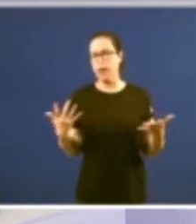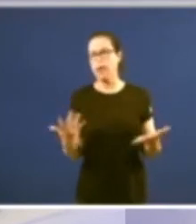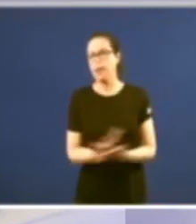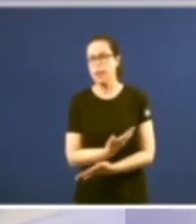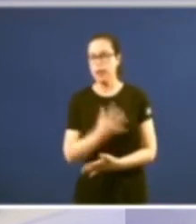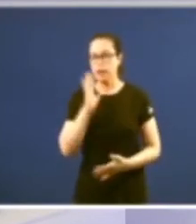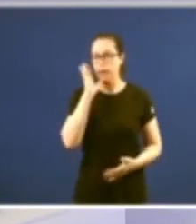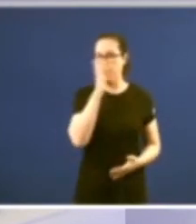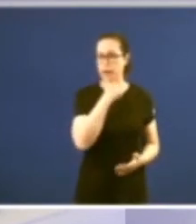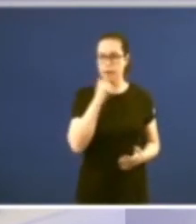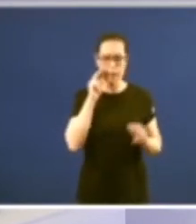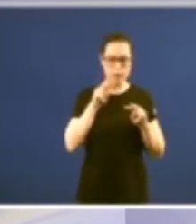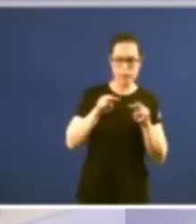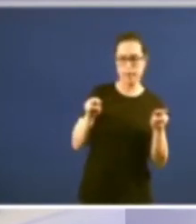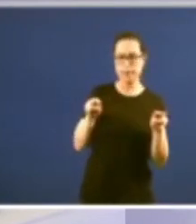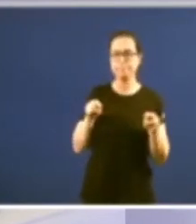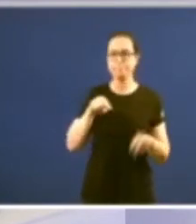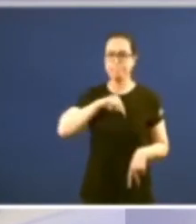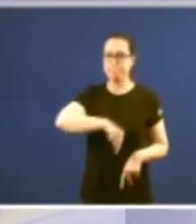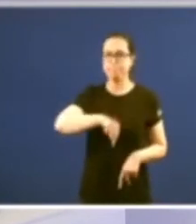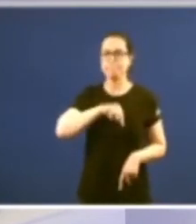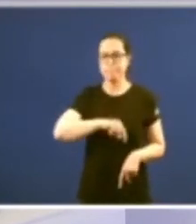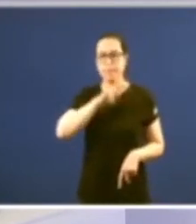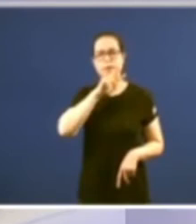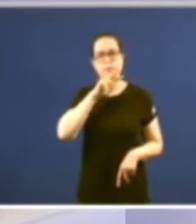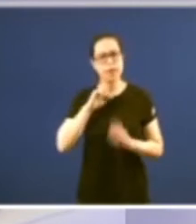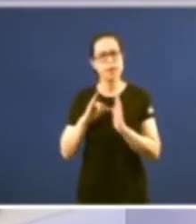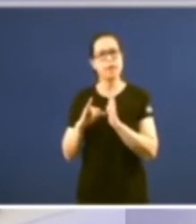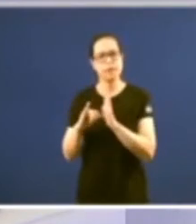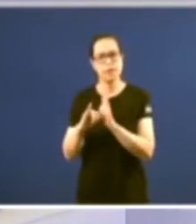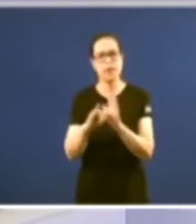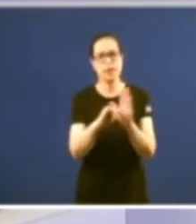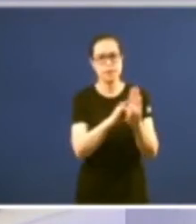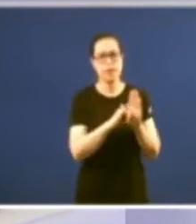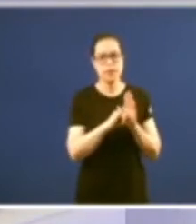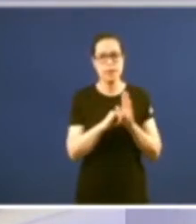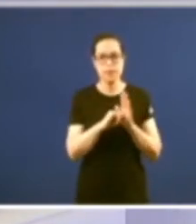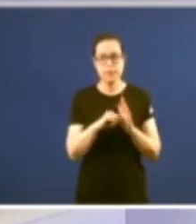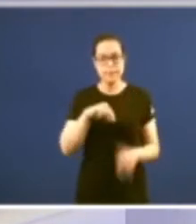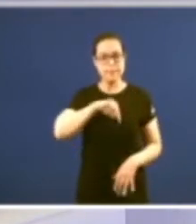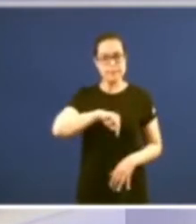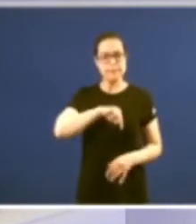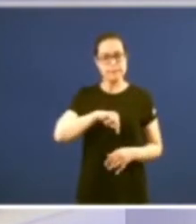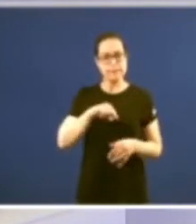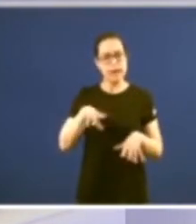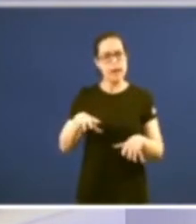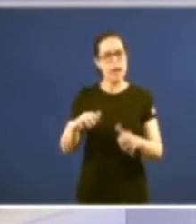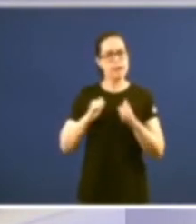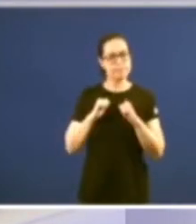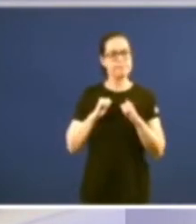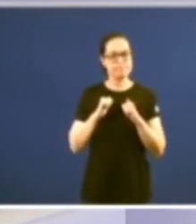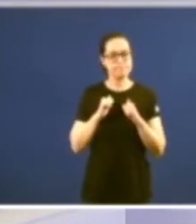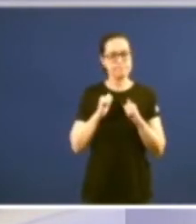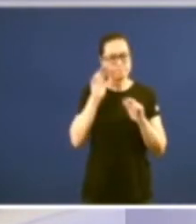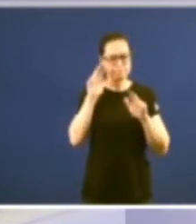nosa contorna para poñer en valor o noso o que nos é máis próximo toda unha elección vital que debería levarnos a reivindicar a capacidade de